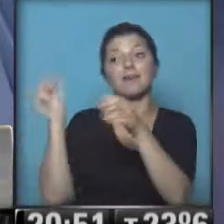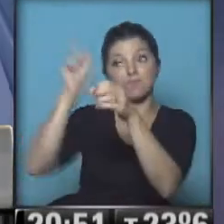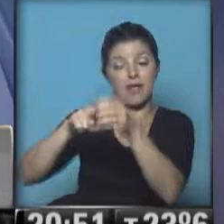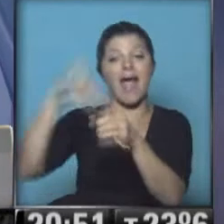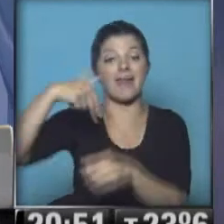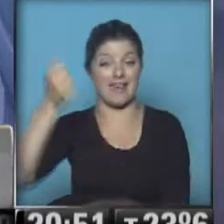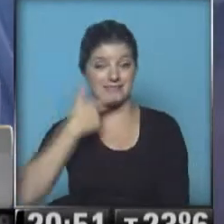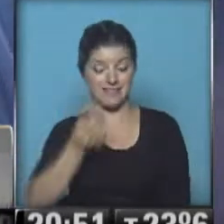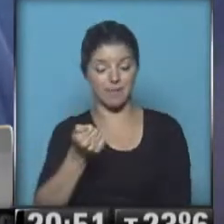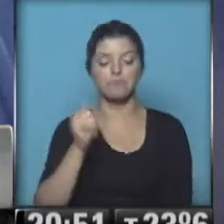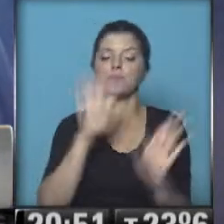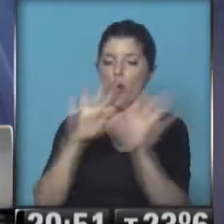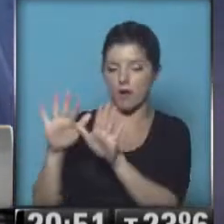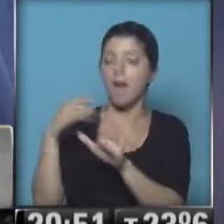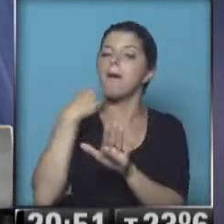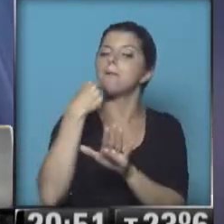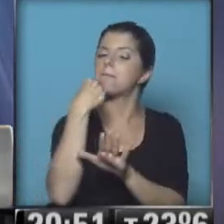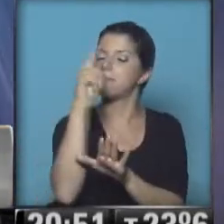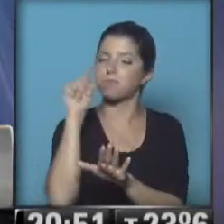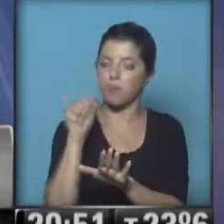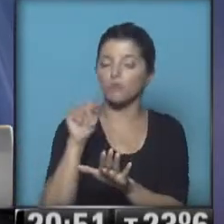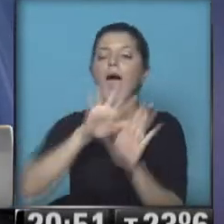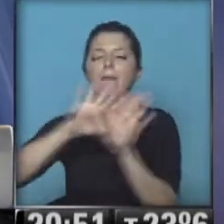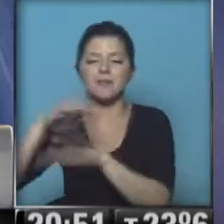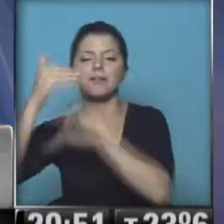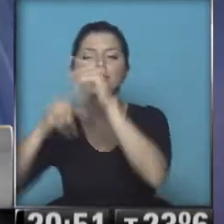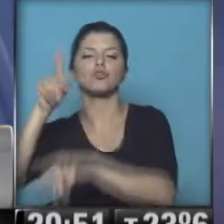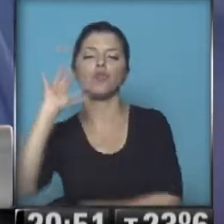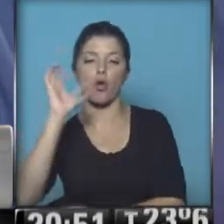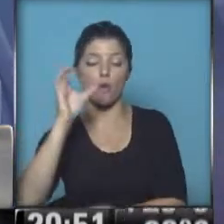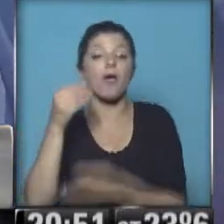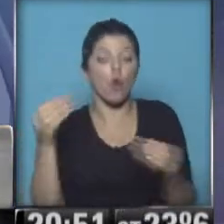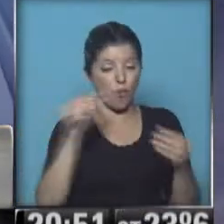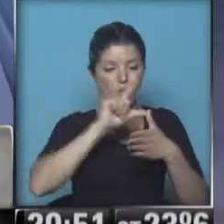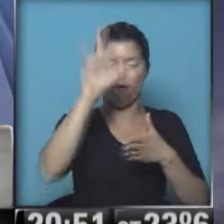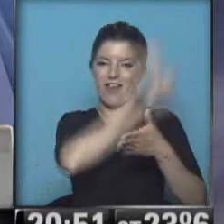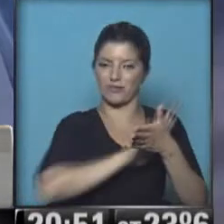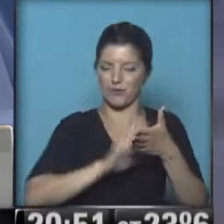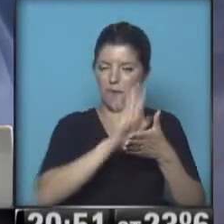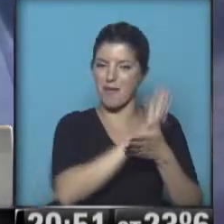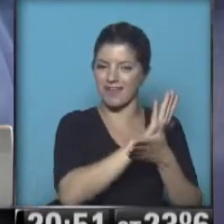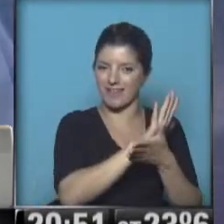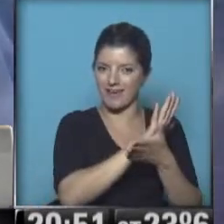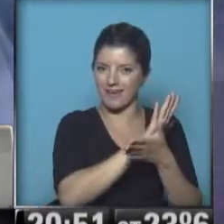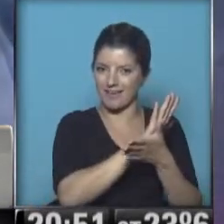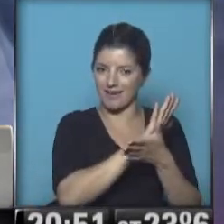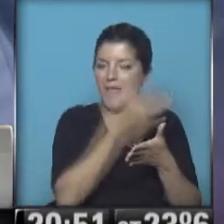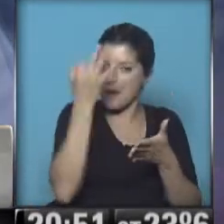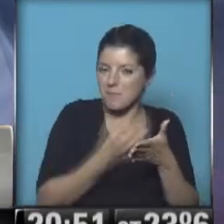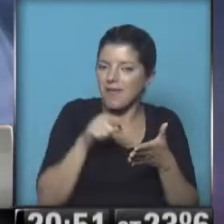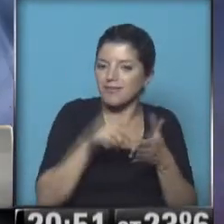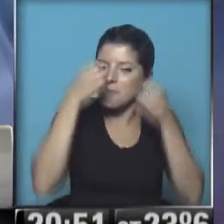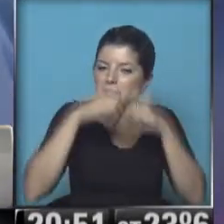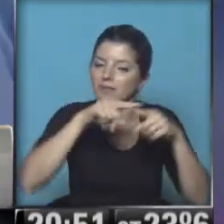pregunta es, más allá del desarrollo puntual que pueda tener Colombia, es cómo a nivel latinoamericano efectivamente se comienza a